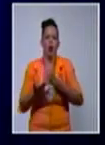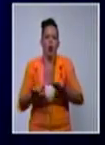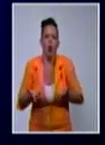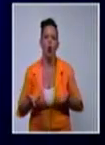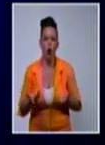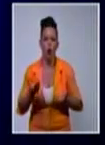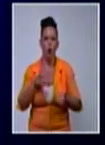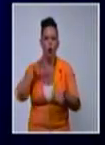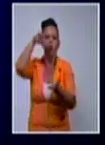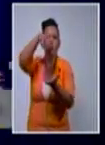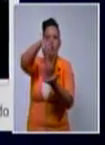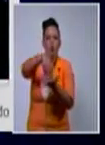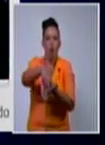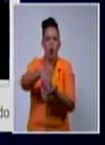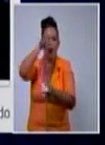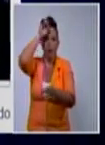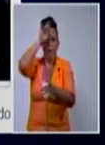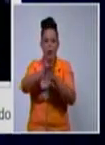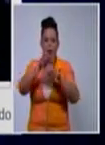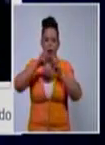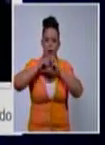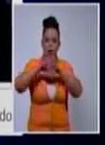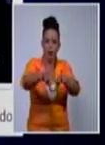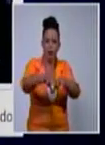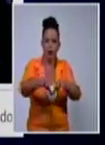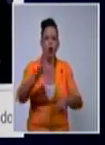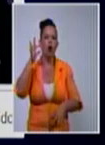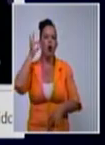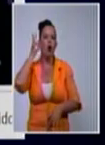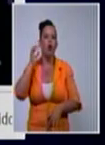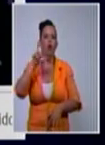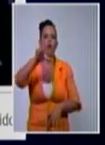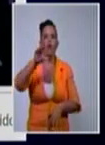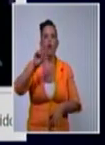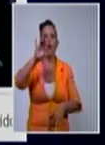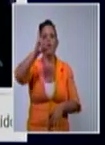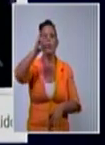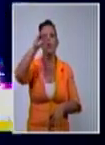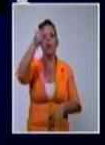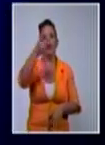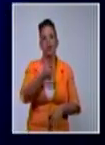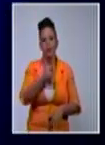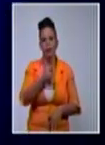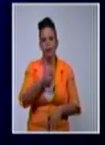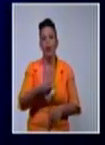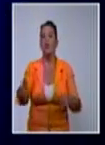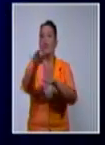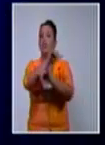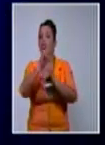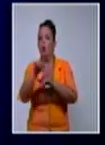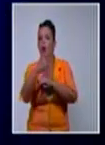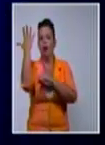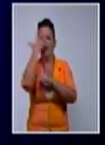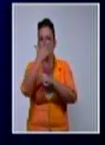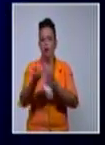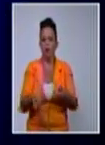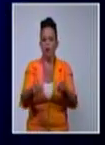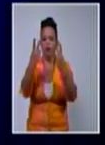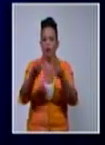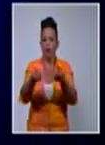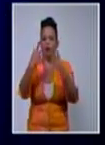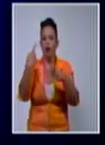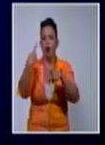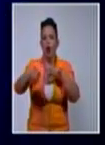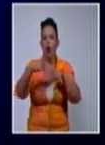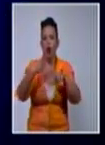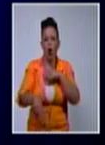con sede en la Florida y de ciudadanos cubanos radicados en otros países que forman parte del mismo entramado. En Internet